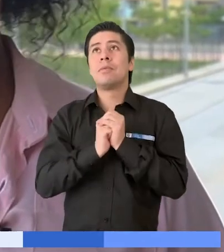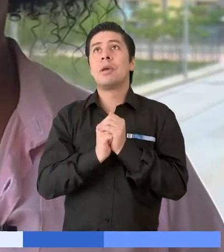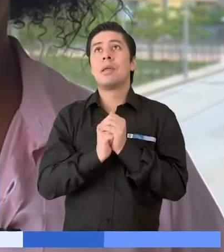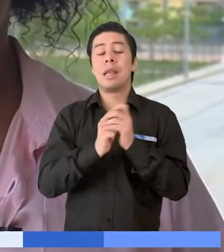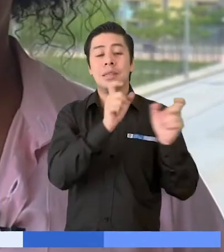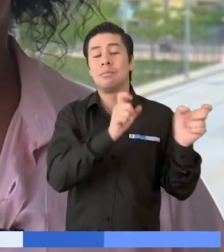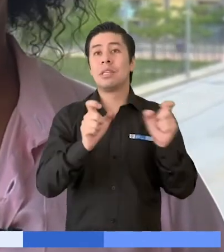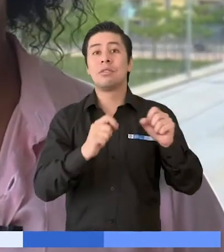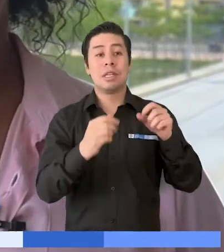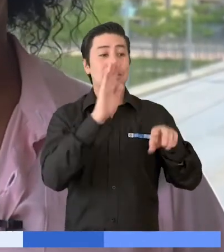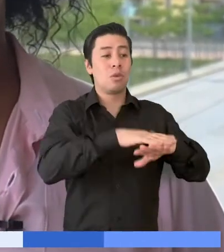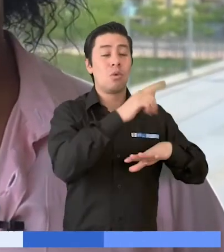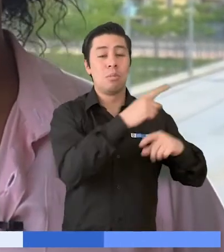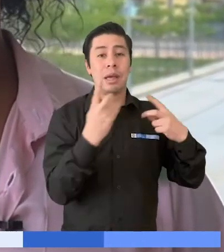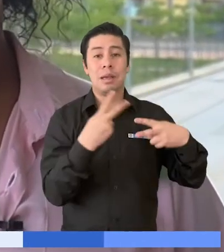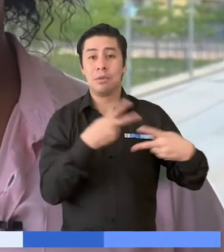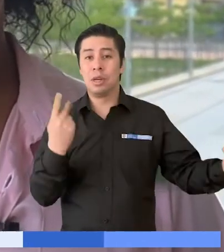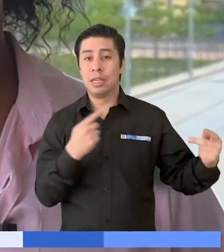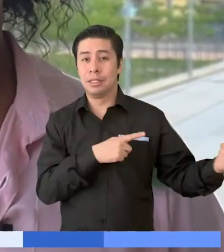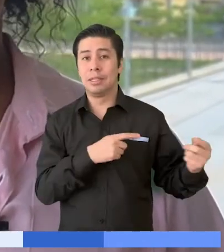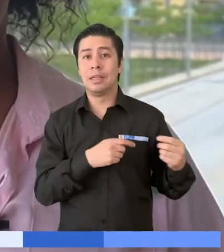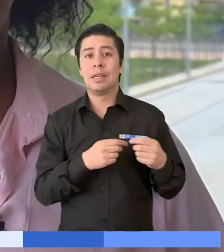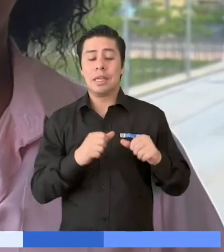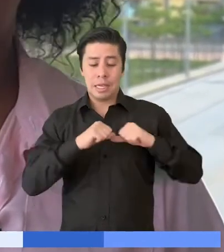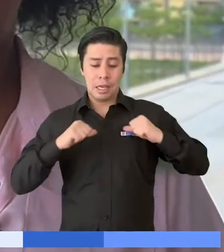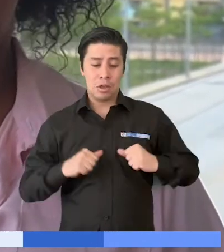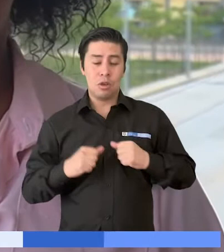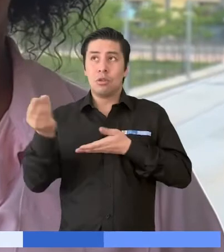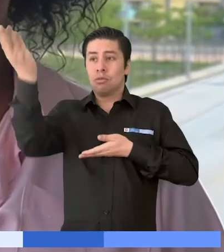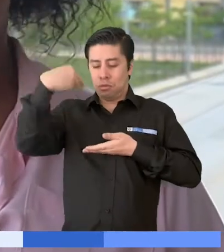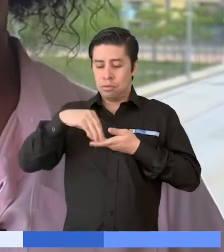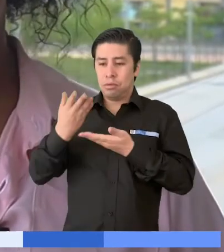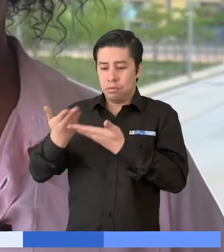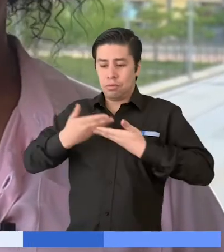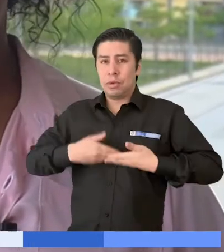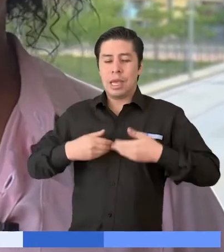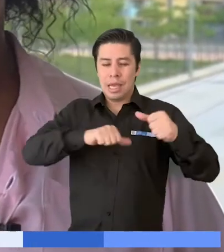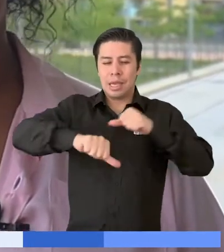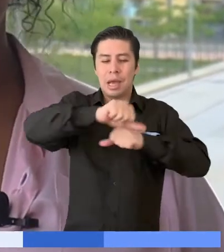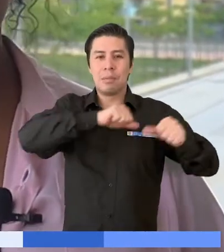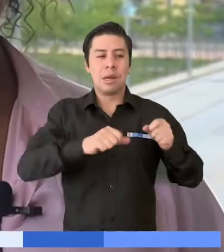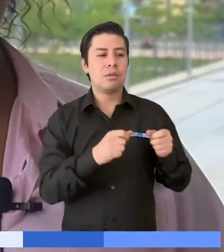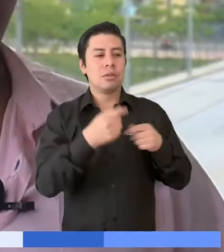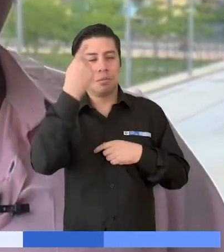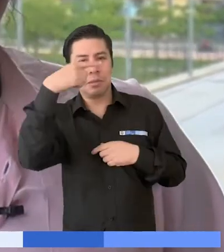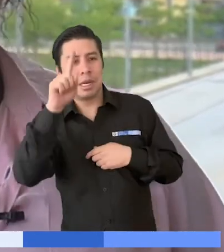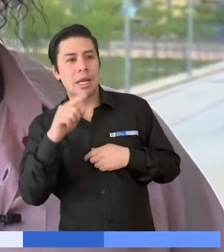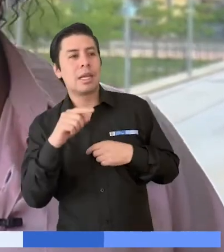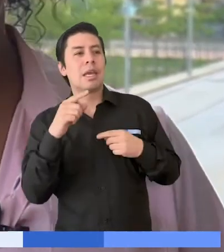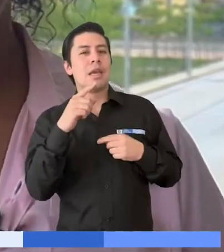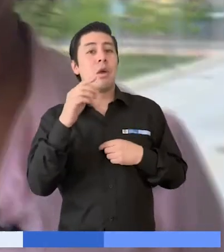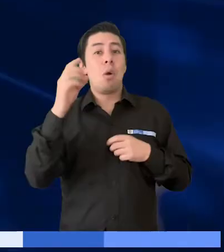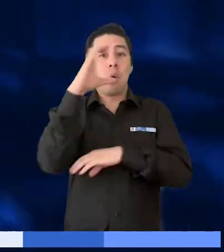le hacen daño a otras. Que ojalá pueda llegar Dios al corazón de ellos y cambiarlos para que podamos tener